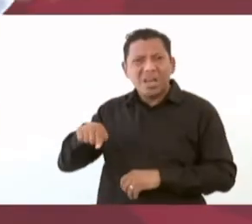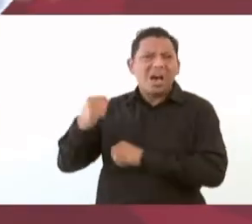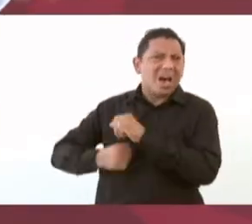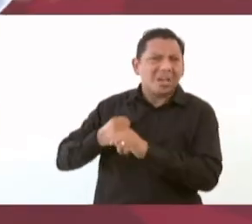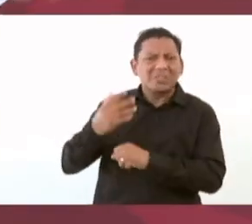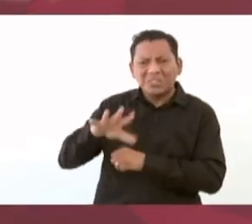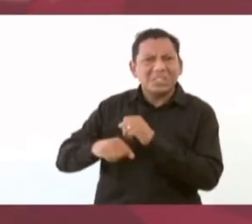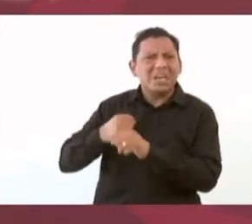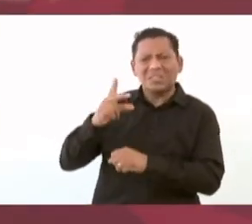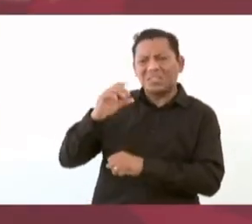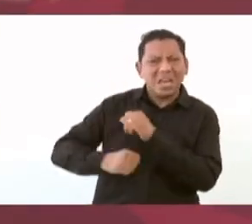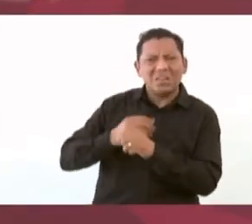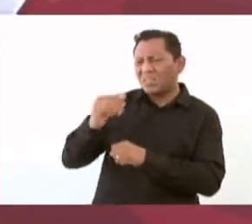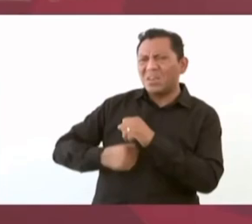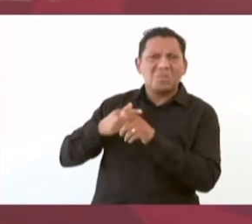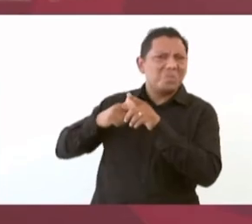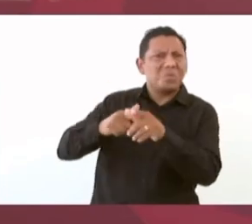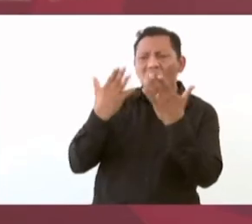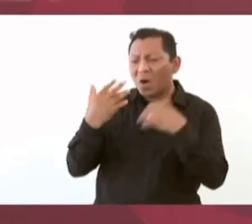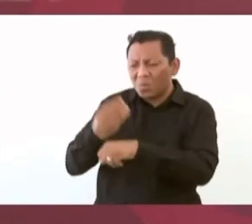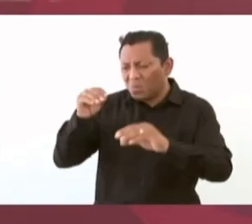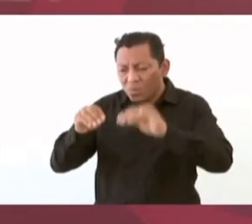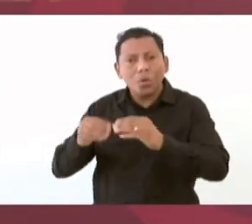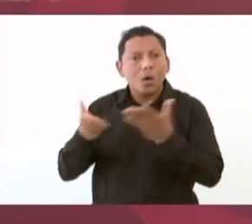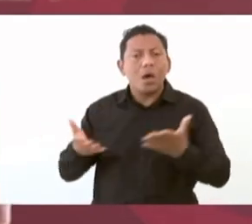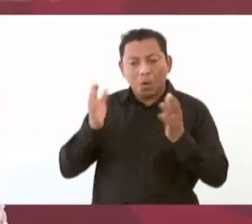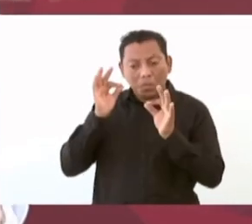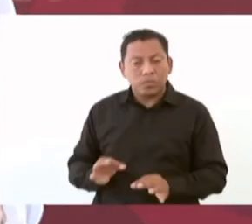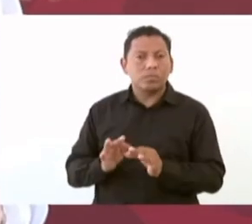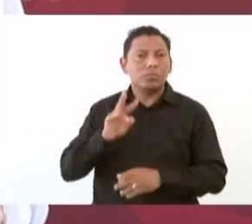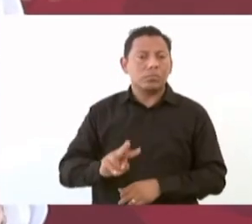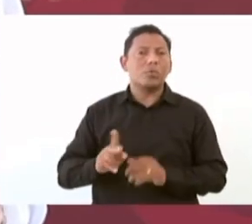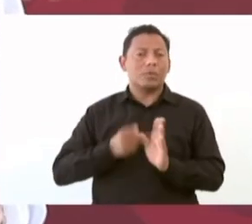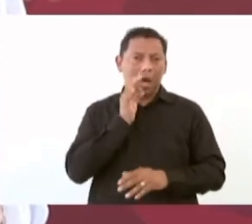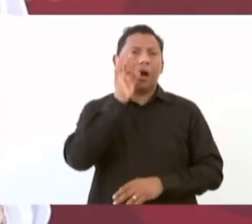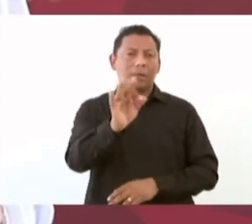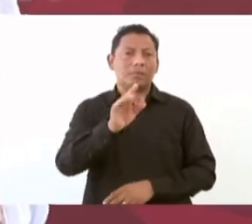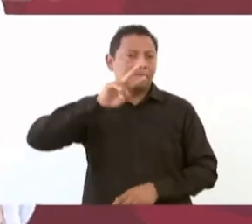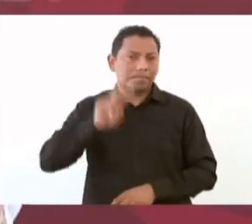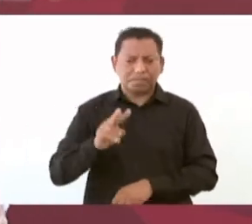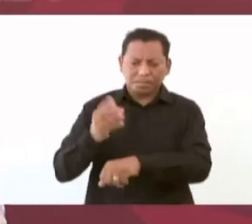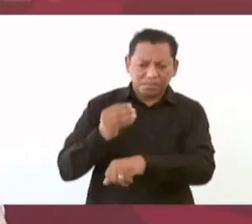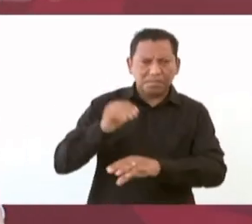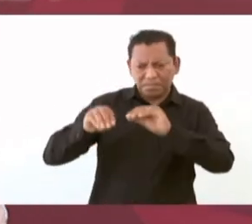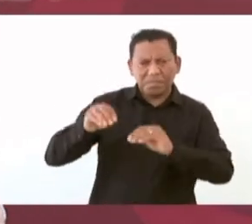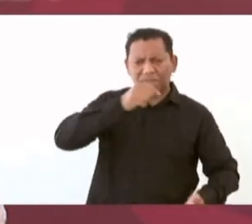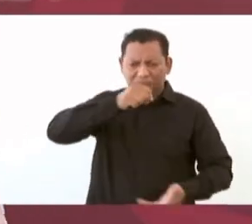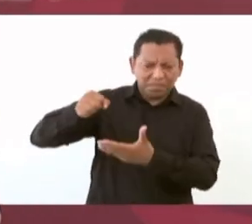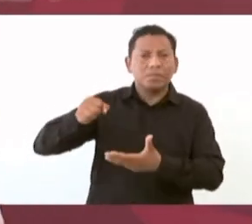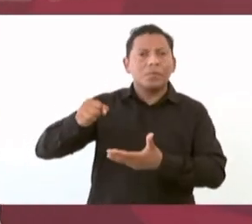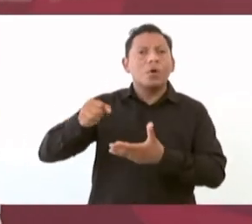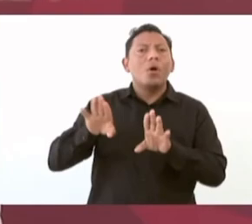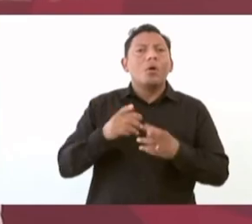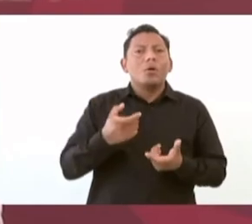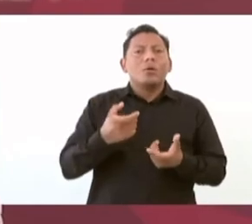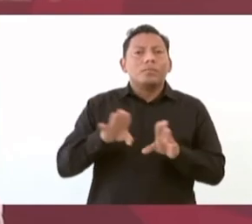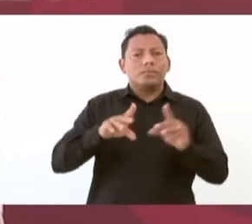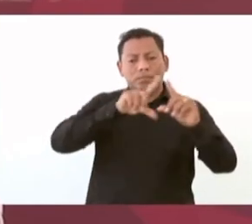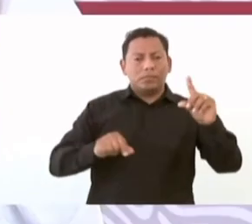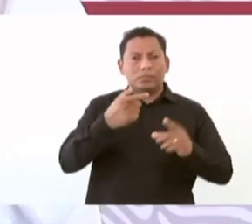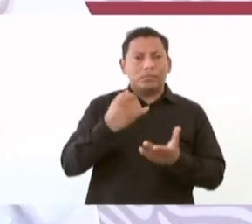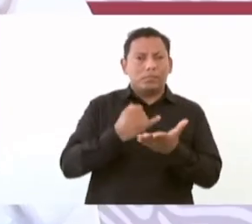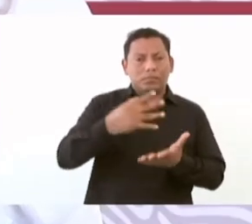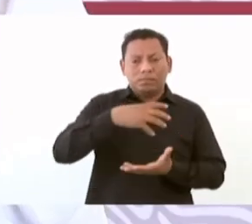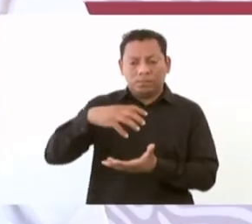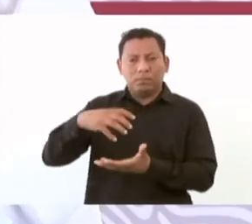décadas sin que se hicieran inversiones como esta. Que aprovecho también para decir que son inversiones que se están financiando con el presupuesto público,